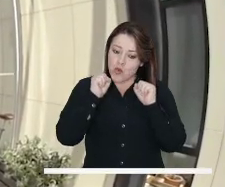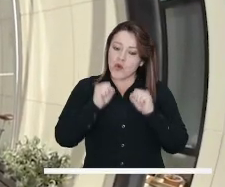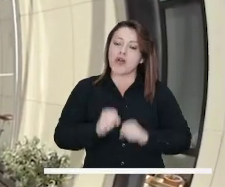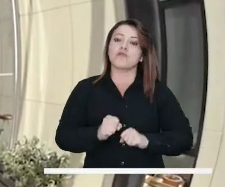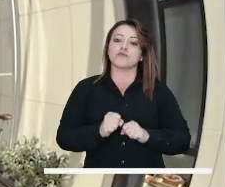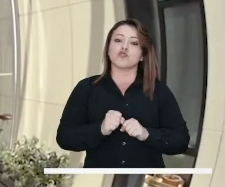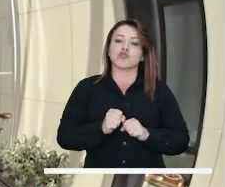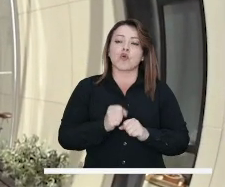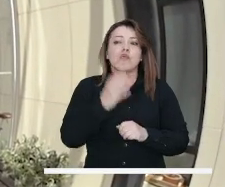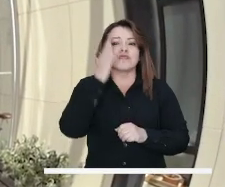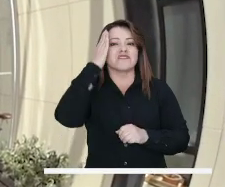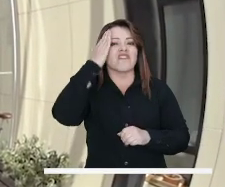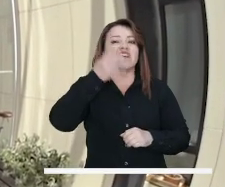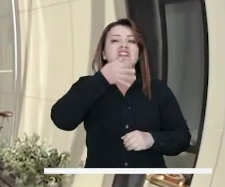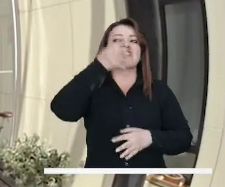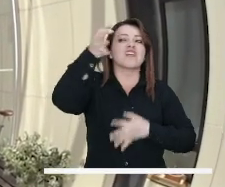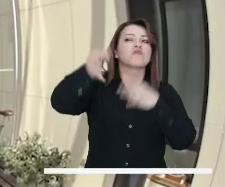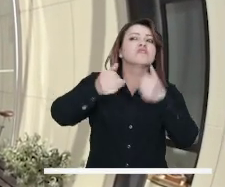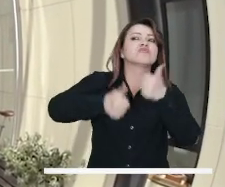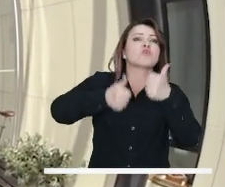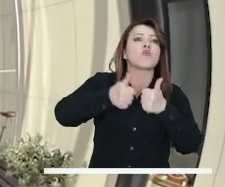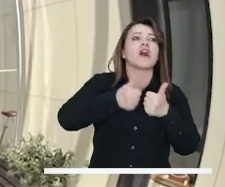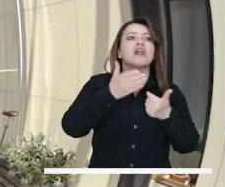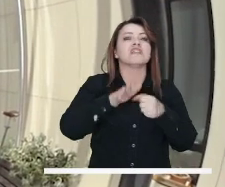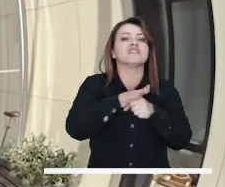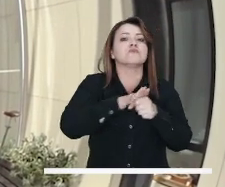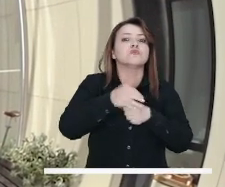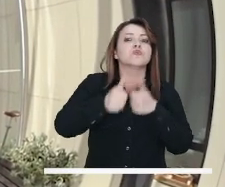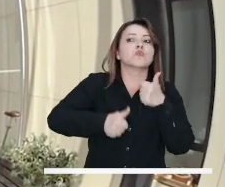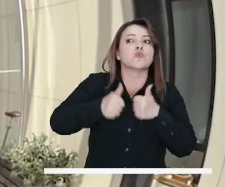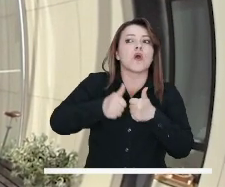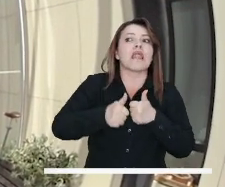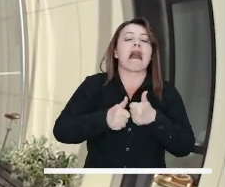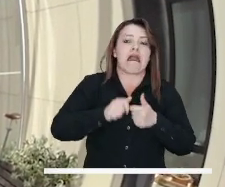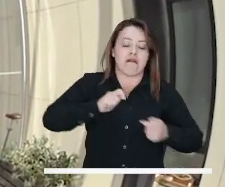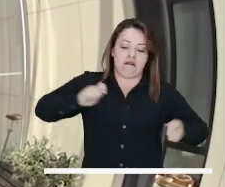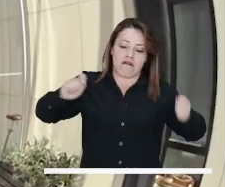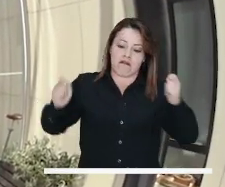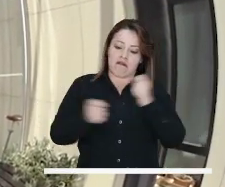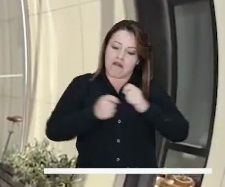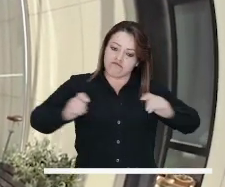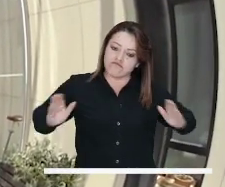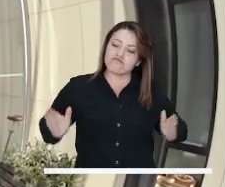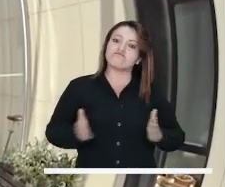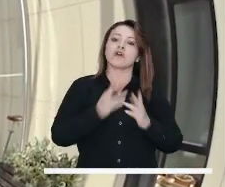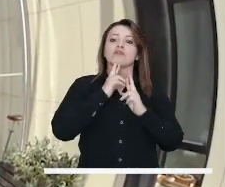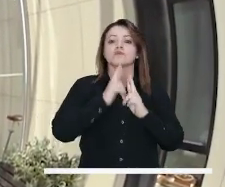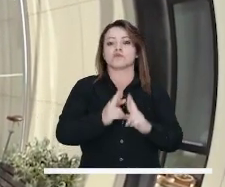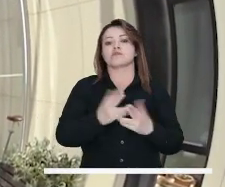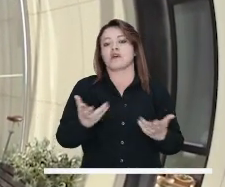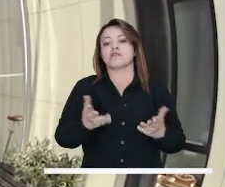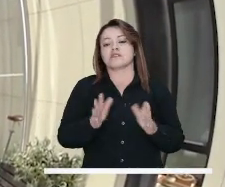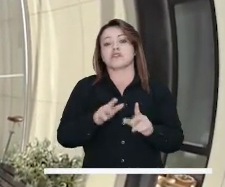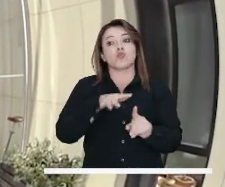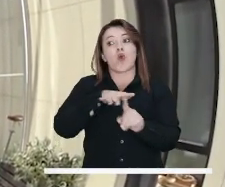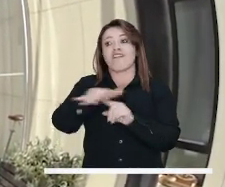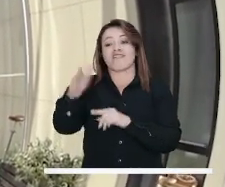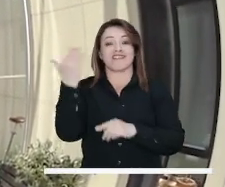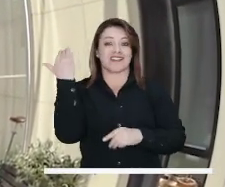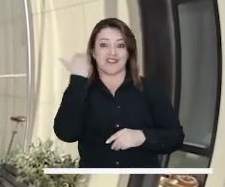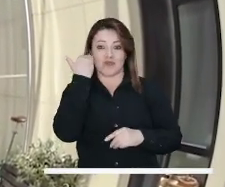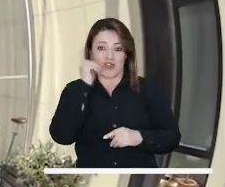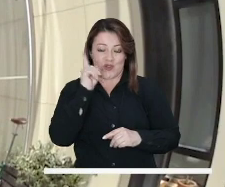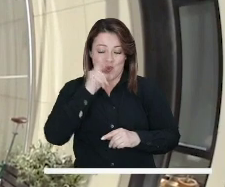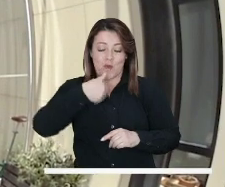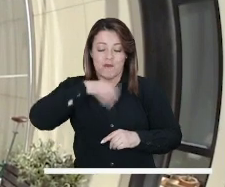de alguna manera podamos nosotros ahondar en dichas denuncias, en dichas situaciones, buscando mejores